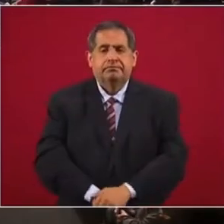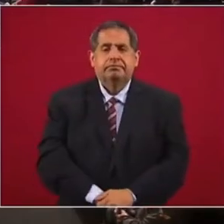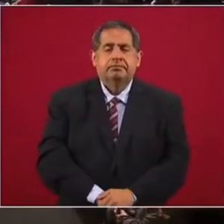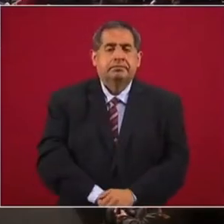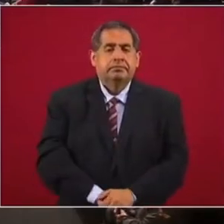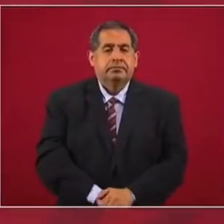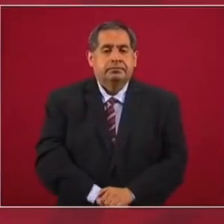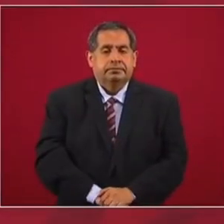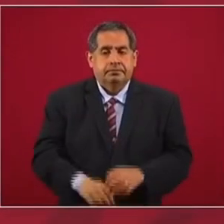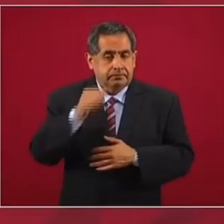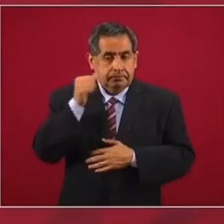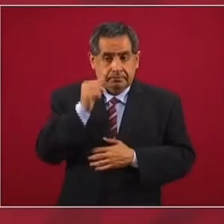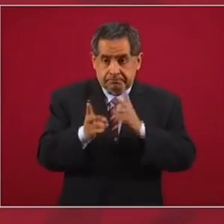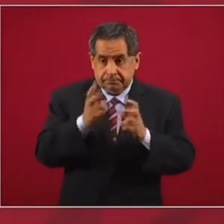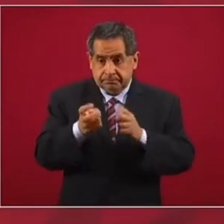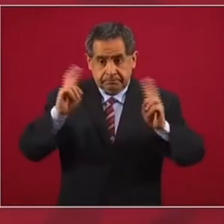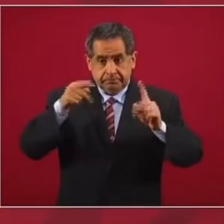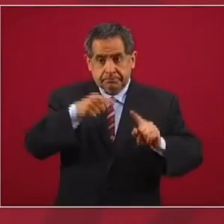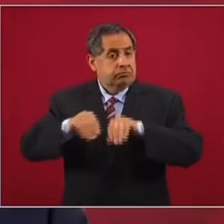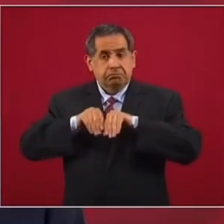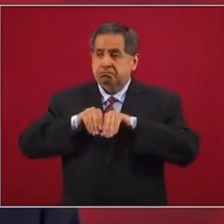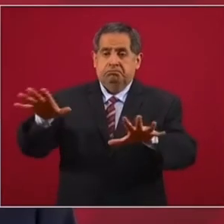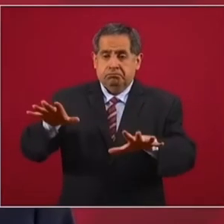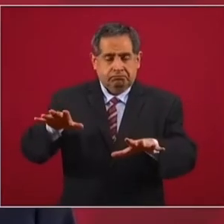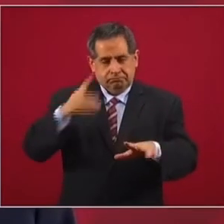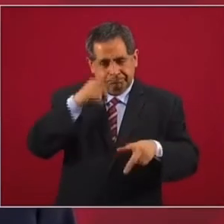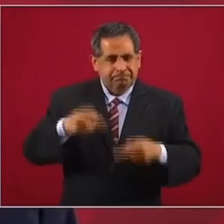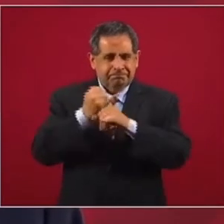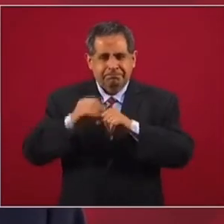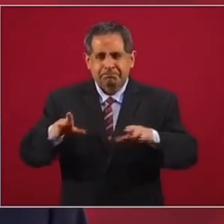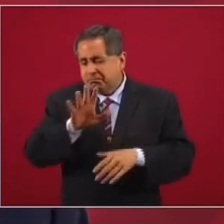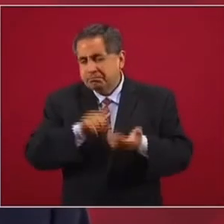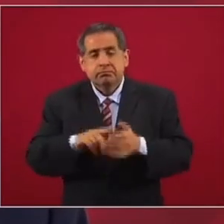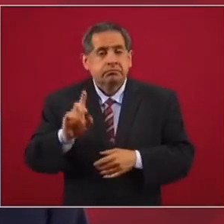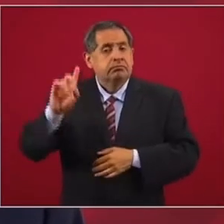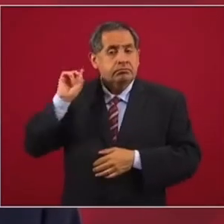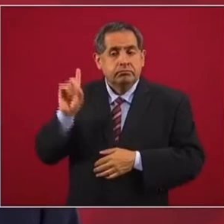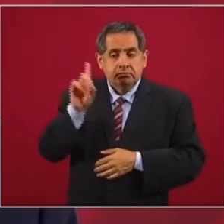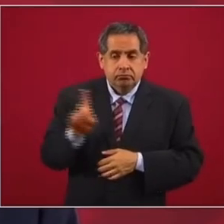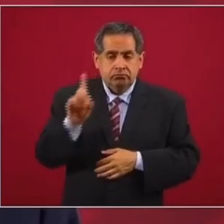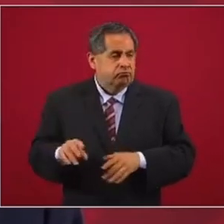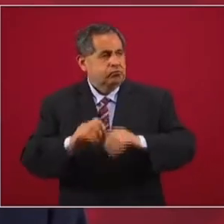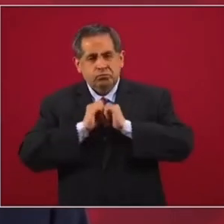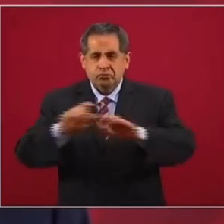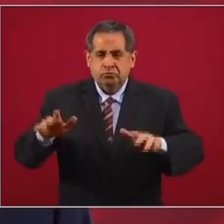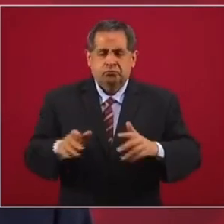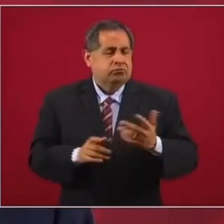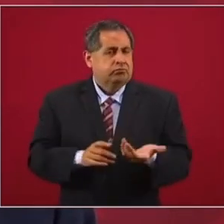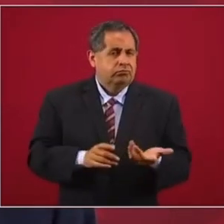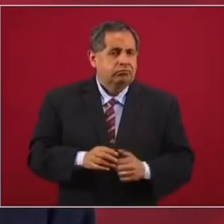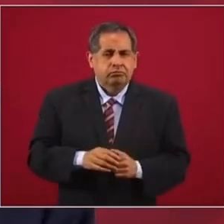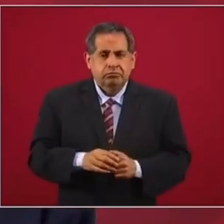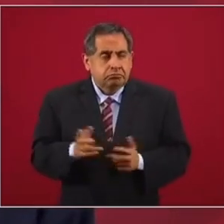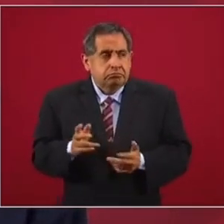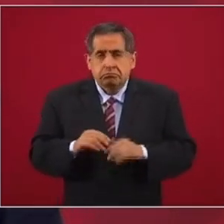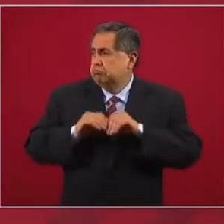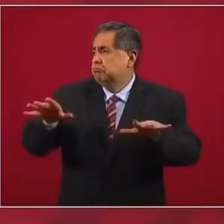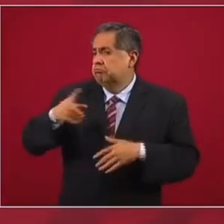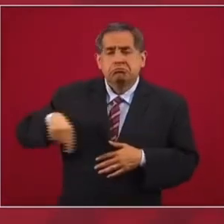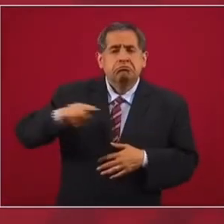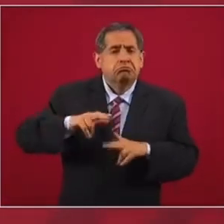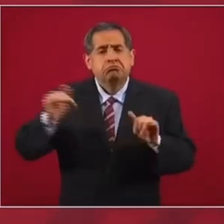Bueno, ayer hablamos de este tema, supuestamente lo subió en el domingo, y nadie